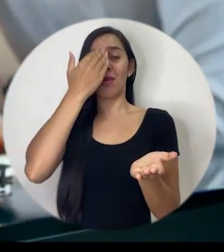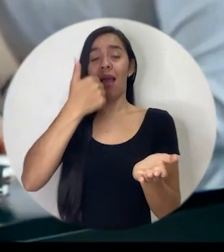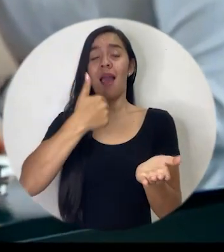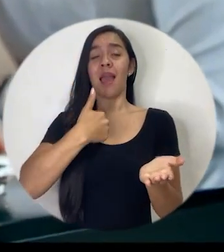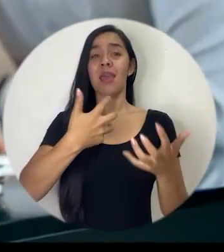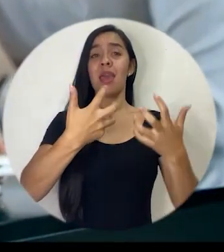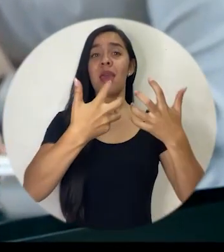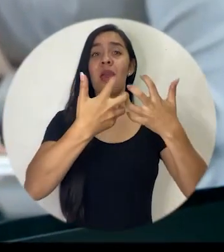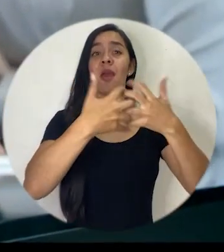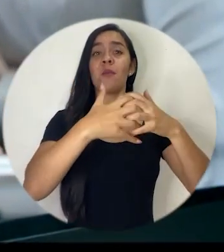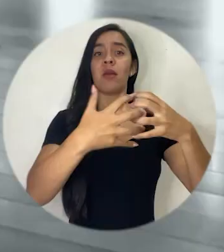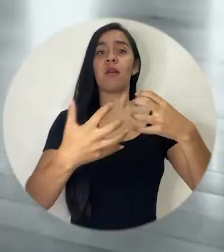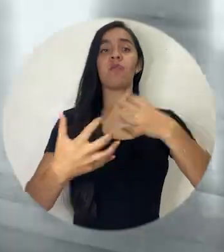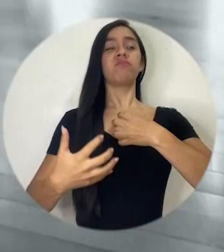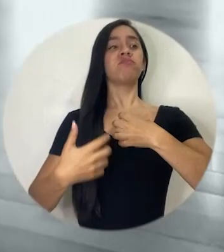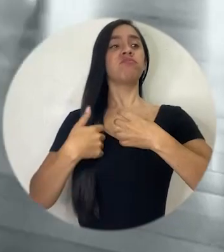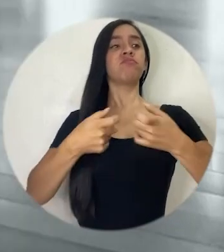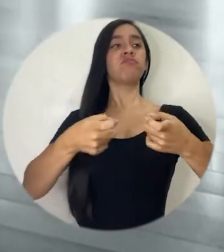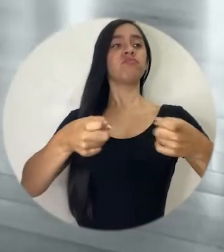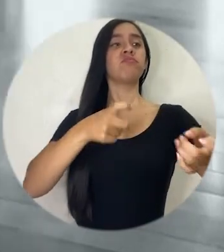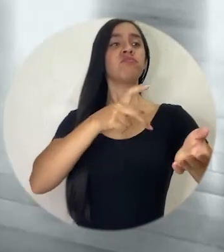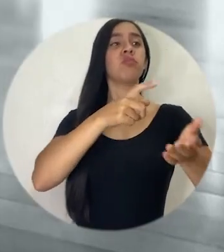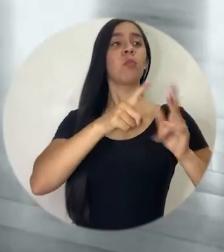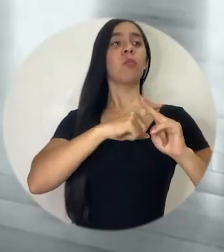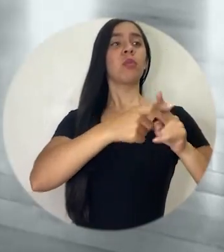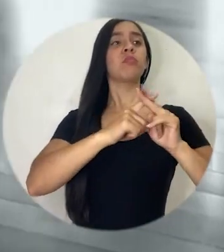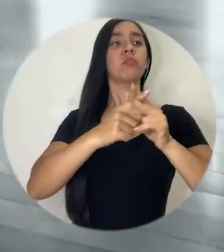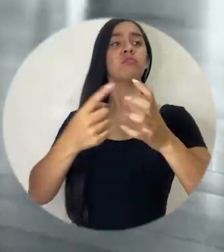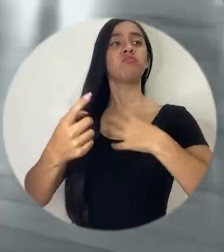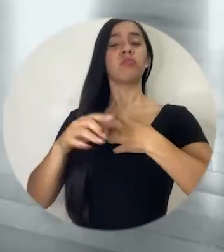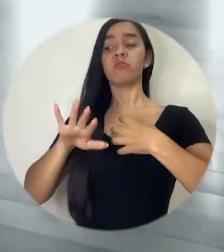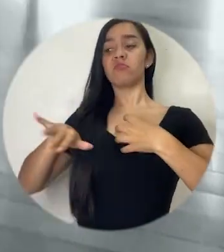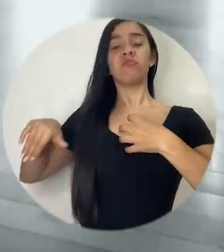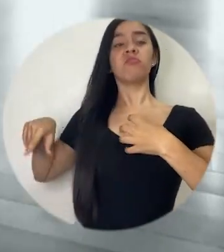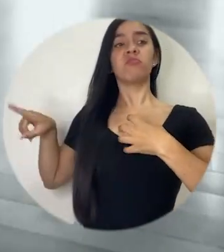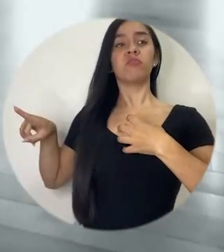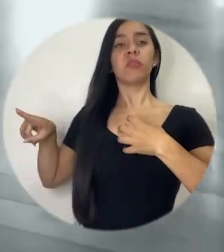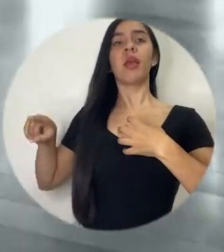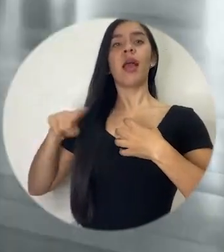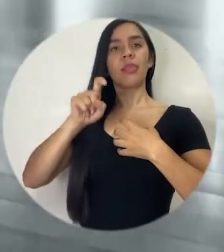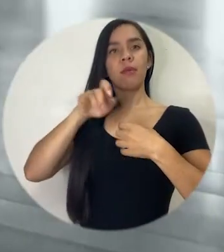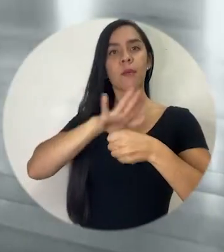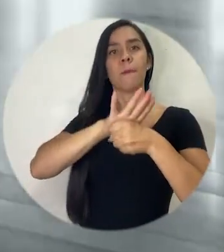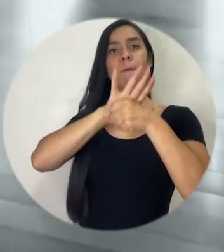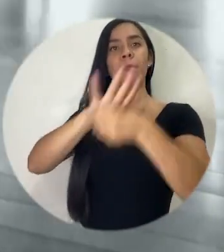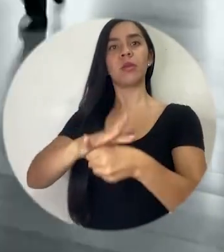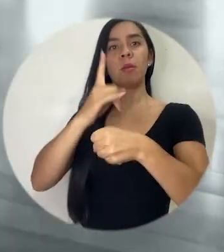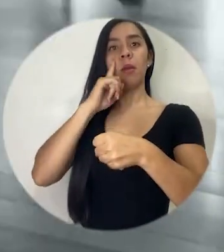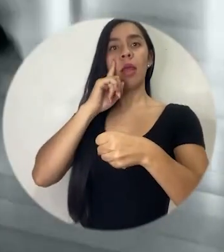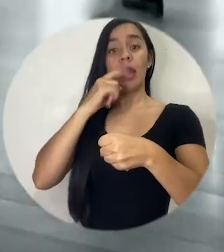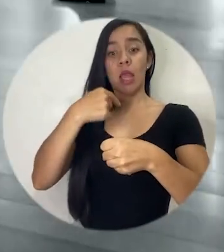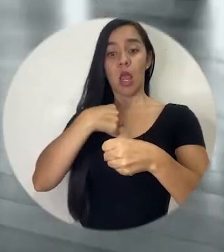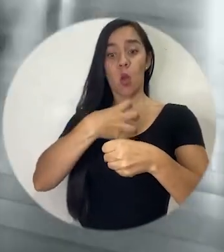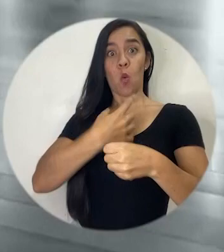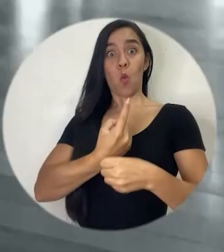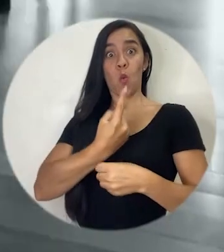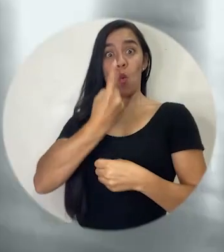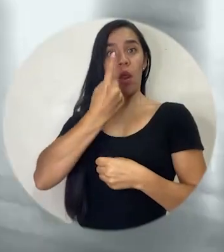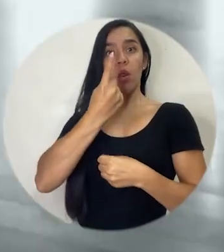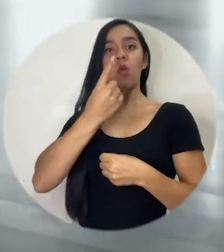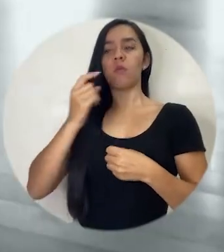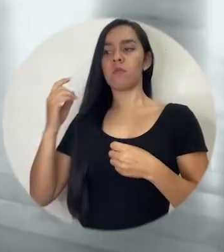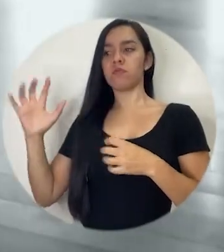y que deben de haber formas de presionar para que exista más competencia acuérdense que la